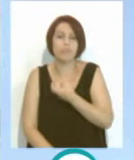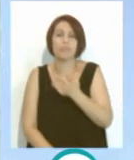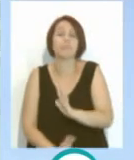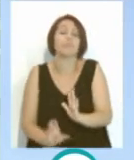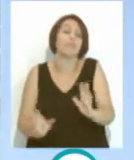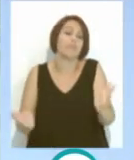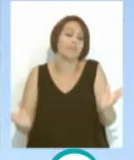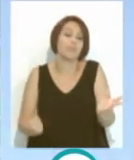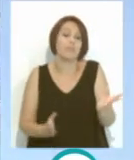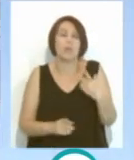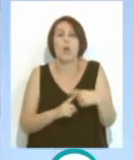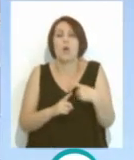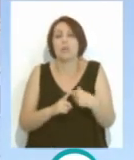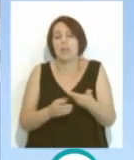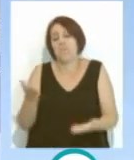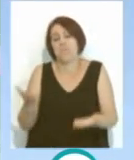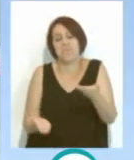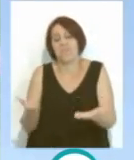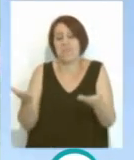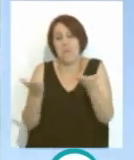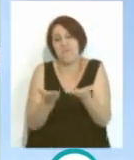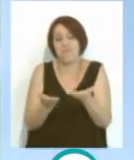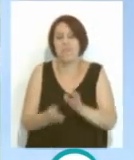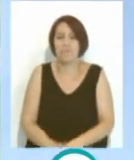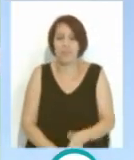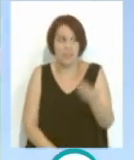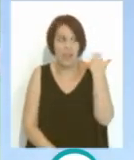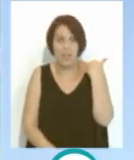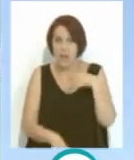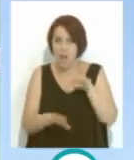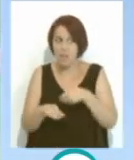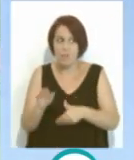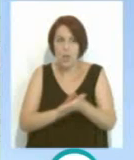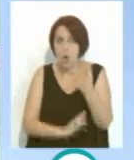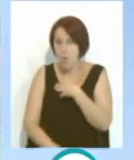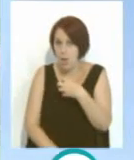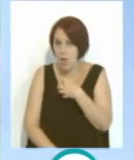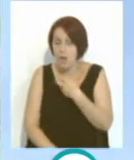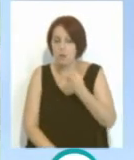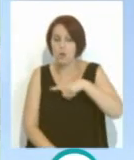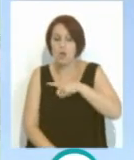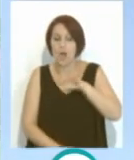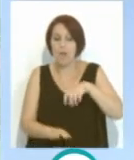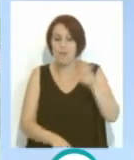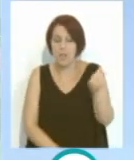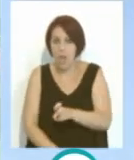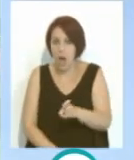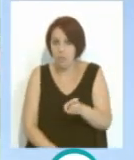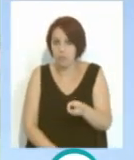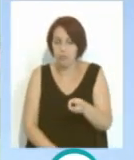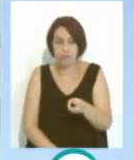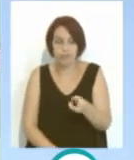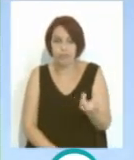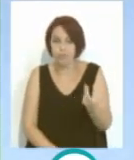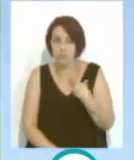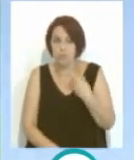una cosa compensa a la otra. Antes no se podía salir de Cádiz, nosotros cuando veníamos a jugar no nos permitían